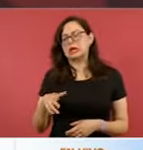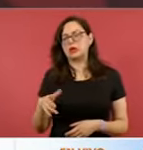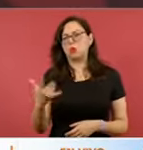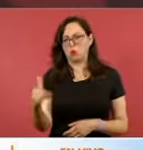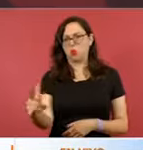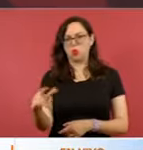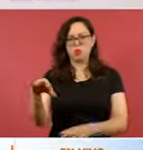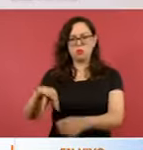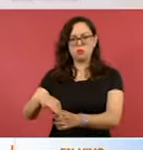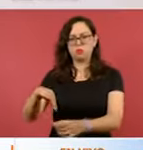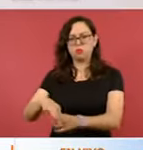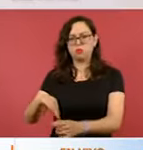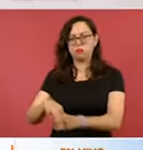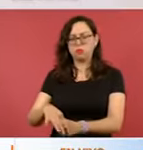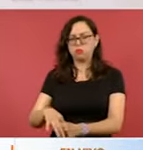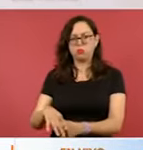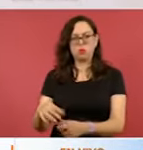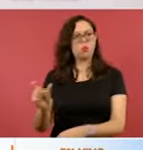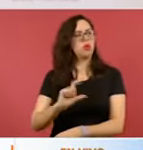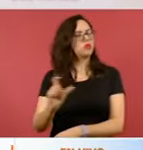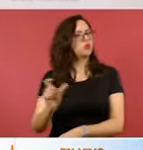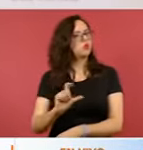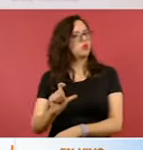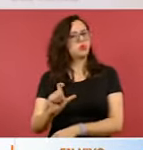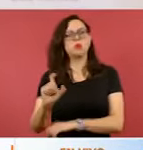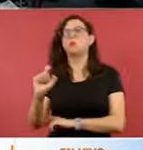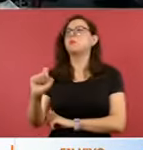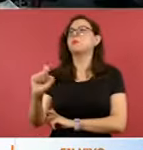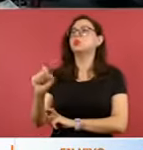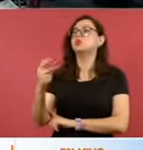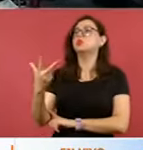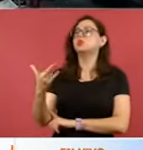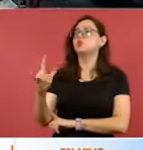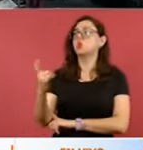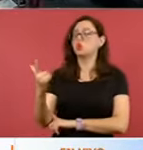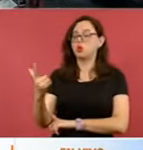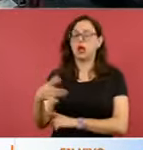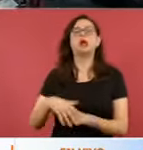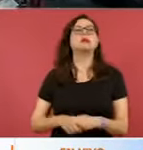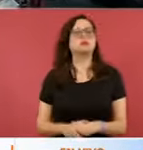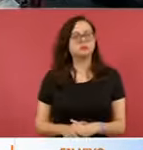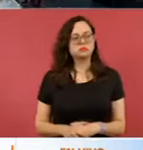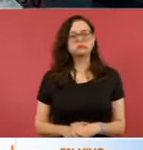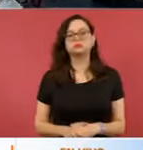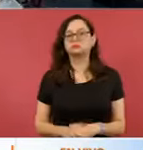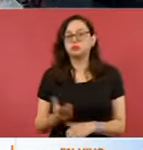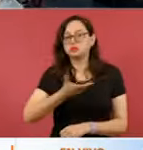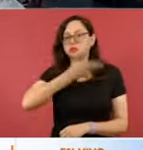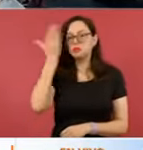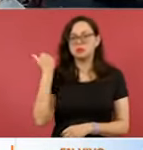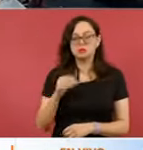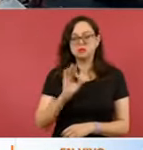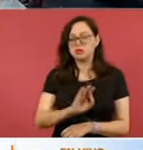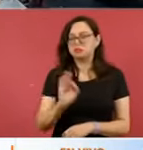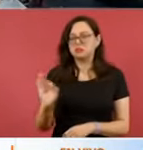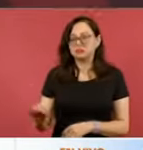exactamente cuándo. ¿Cuándo son las elecciones? El 28 de julio. ¿Julio? Sí. Sí, sí.